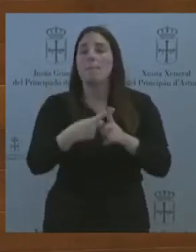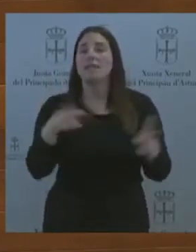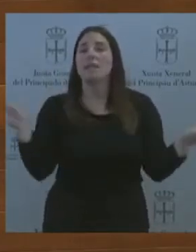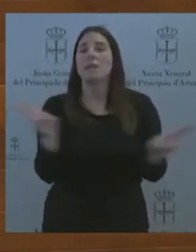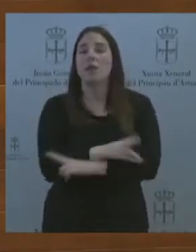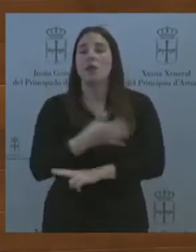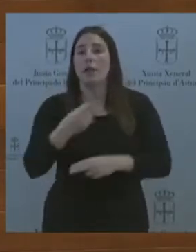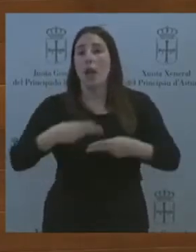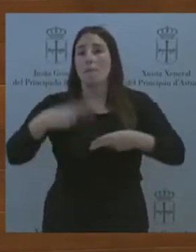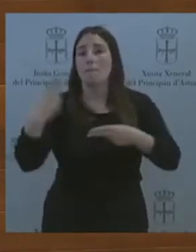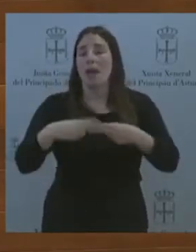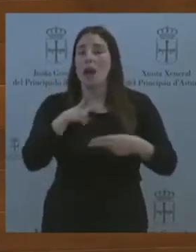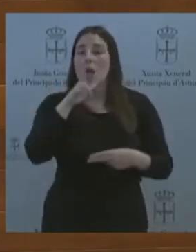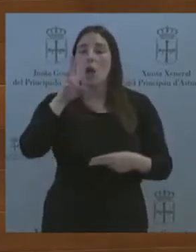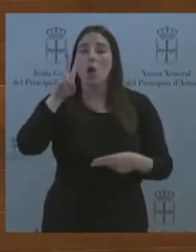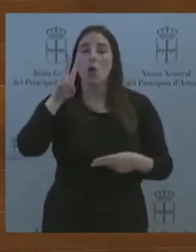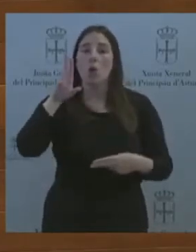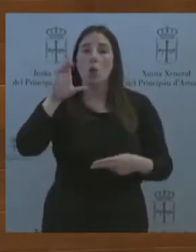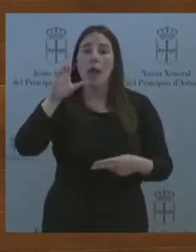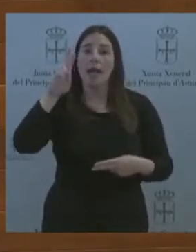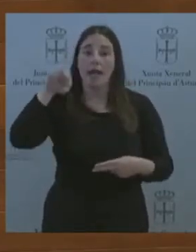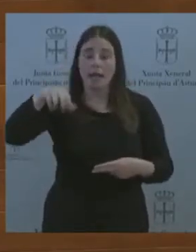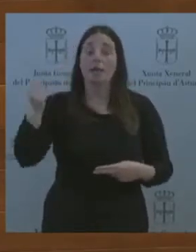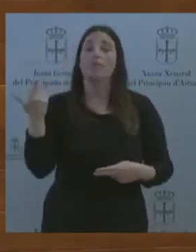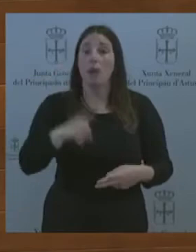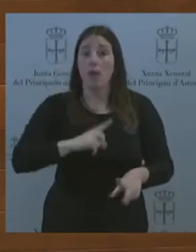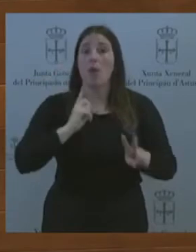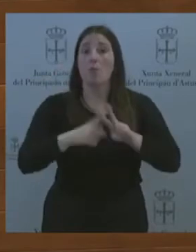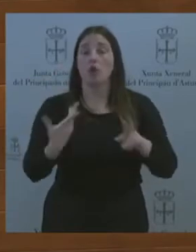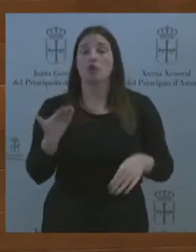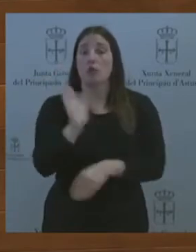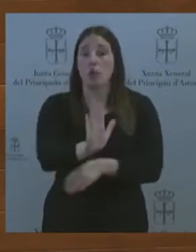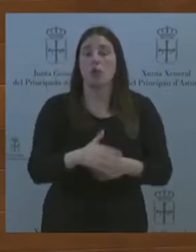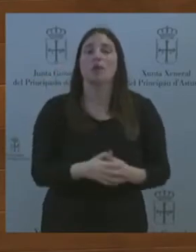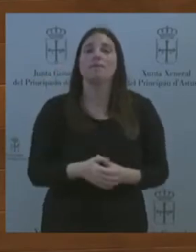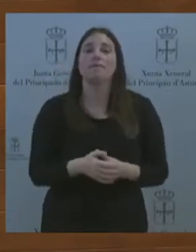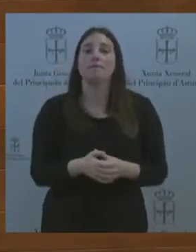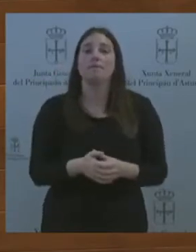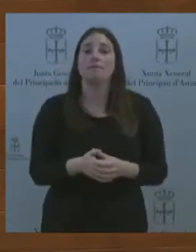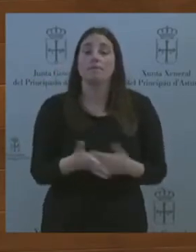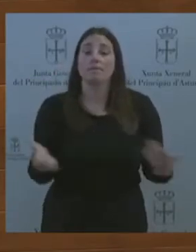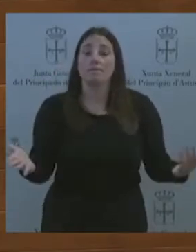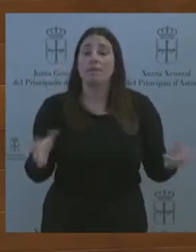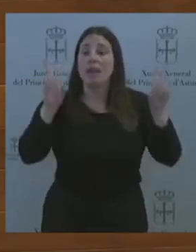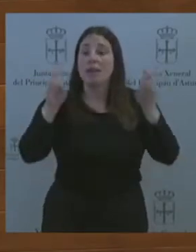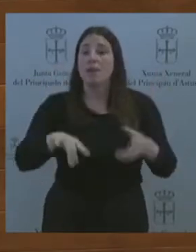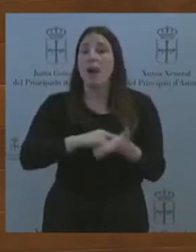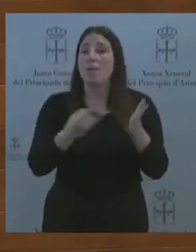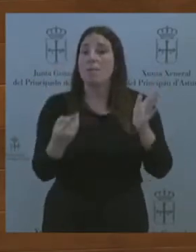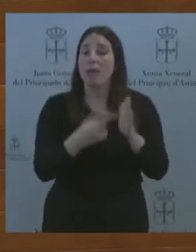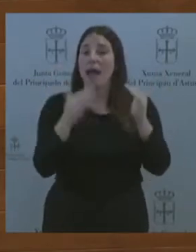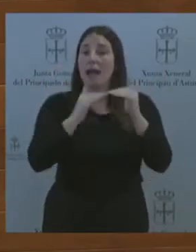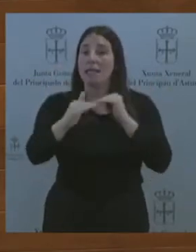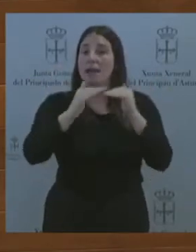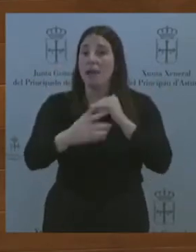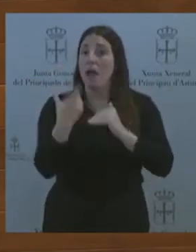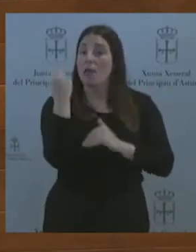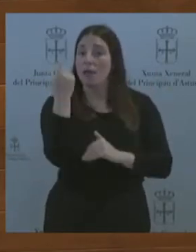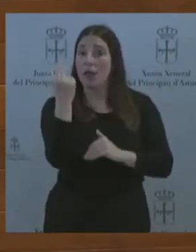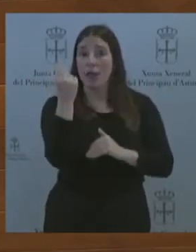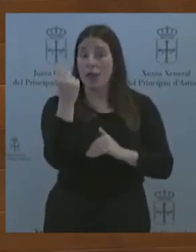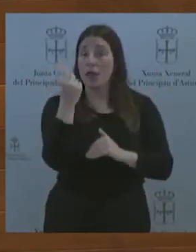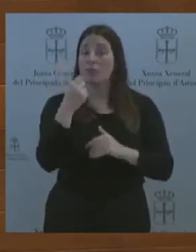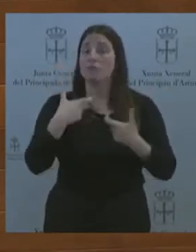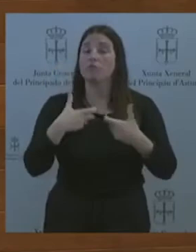propuesto Vox. Nos vamos a abstener en el plan de estabilidad financiera con la mesa del tercer sector, así como la realización de un